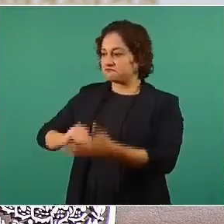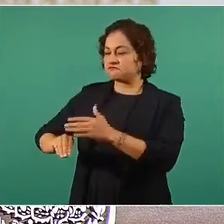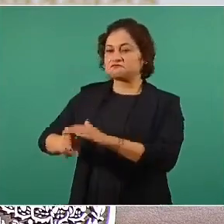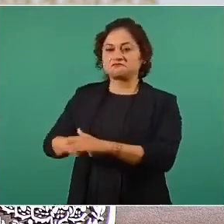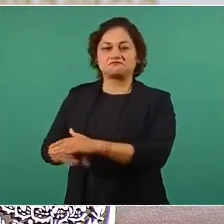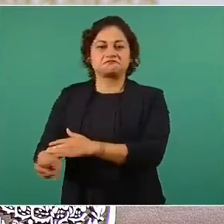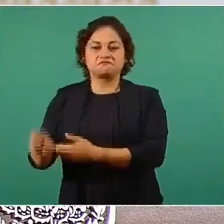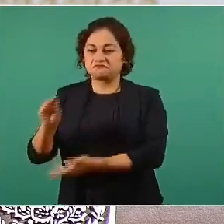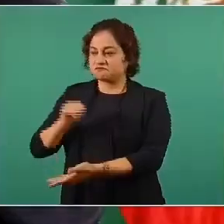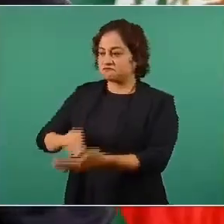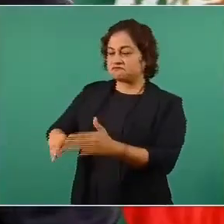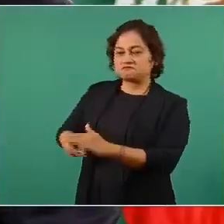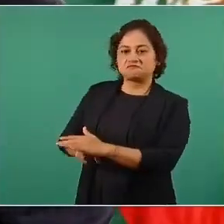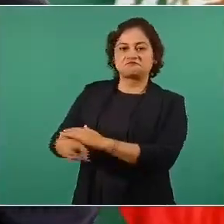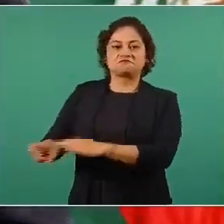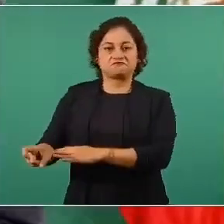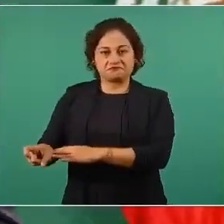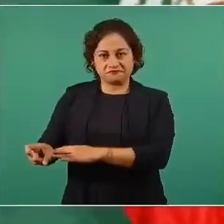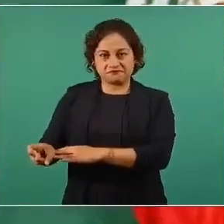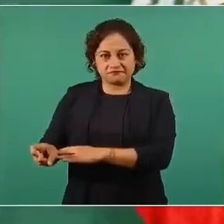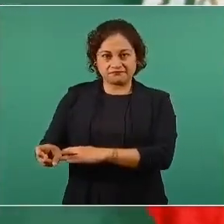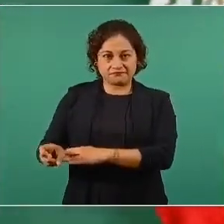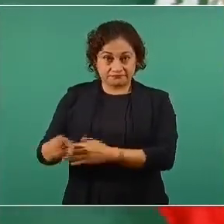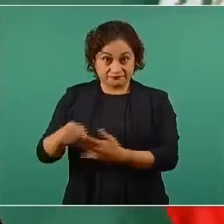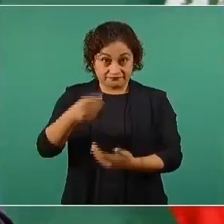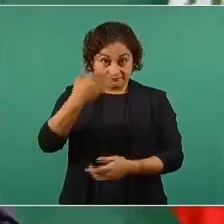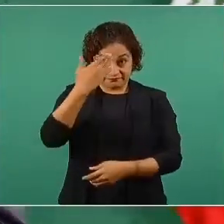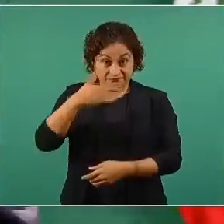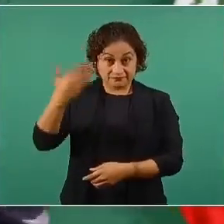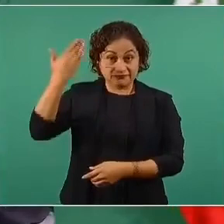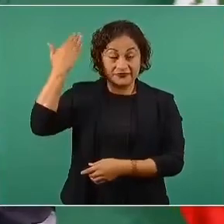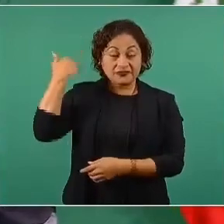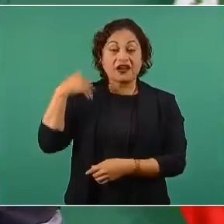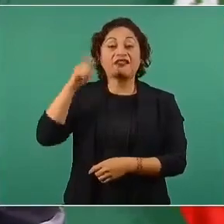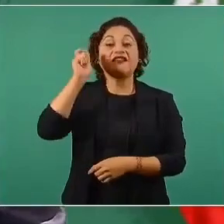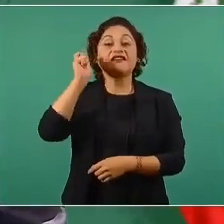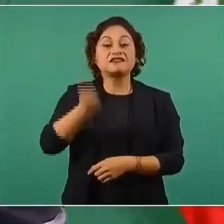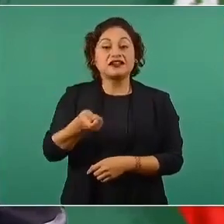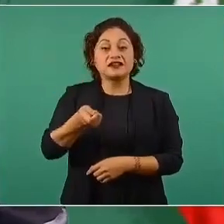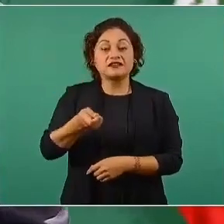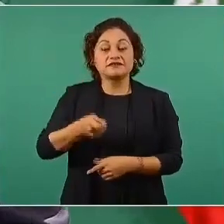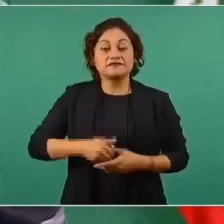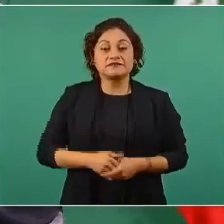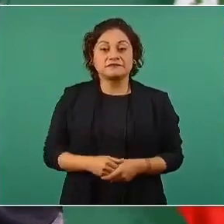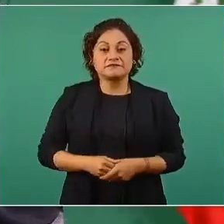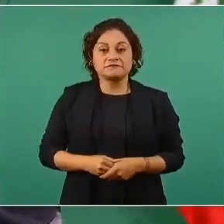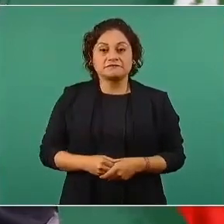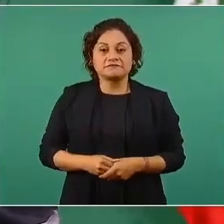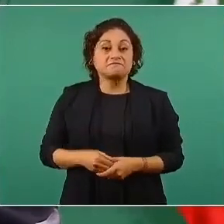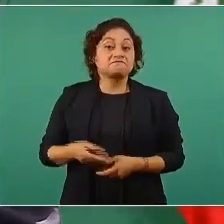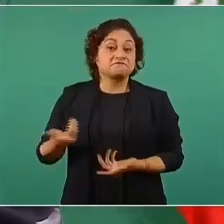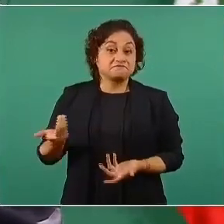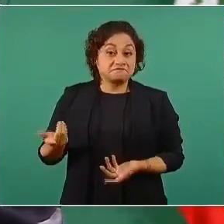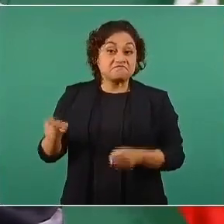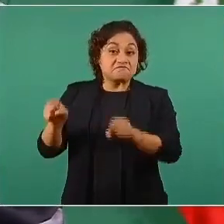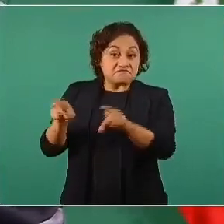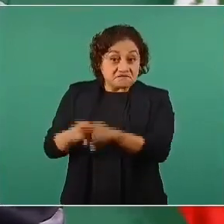¿qué era lo de antes? Los sobornos a legisladores